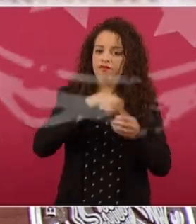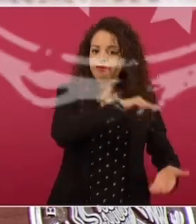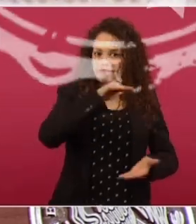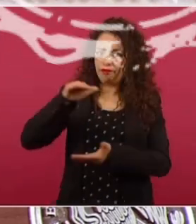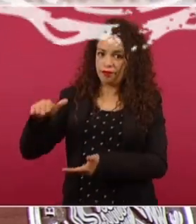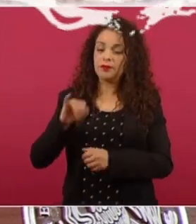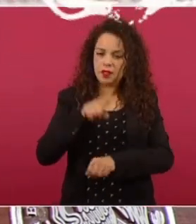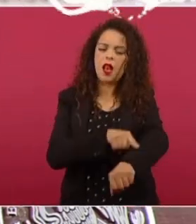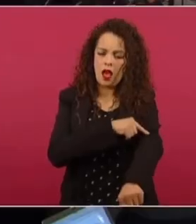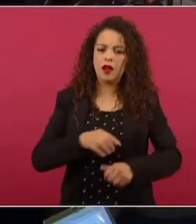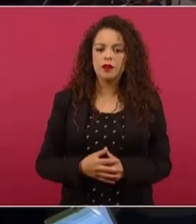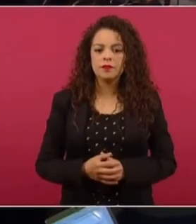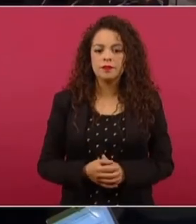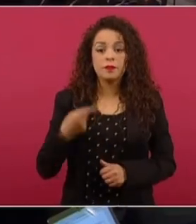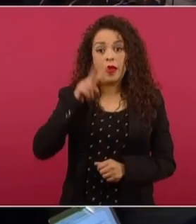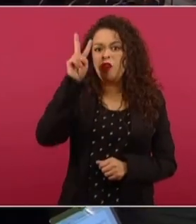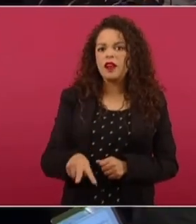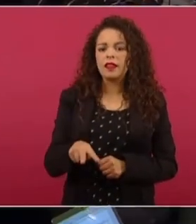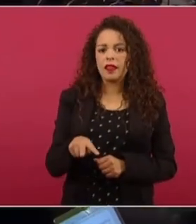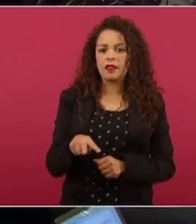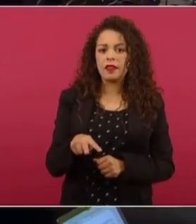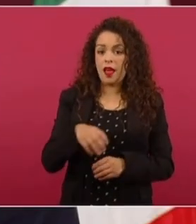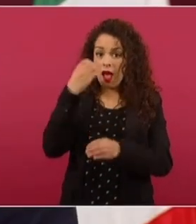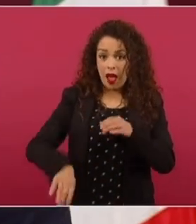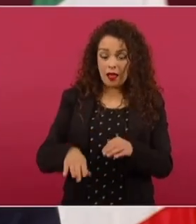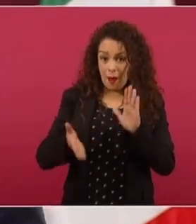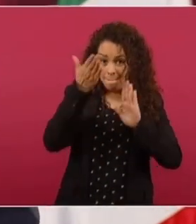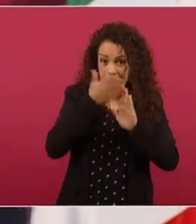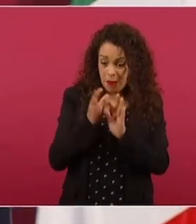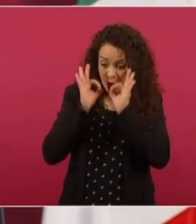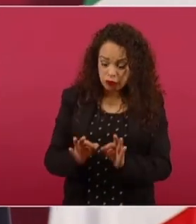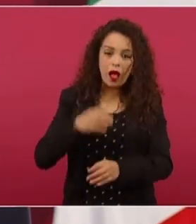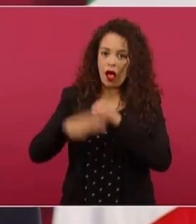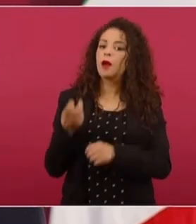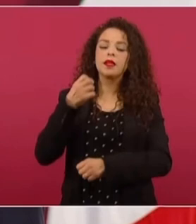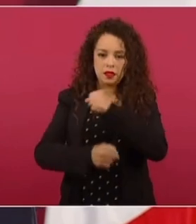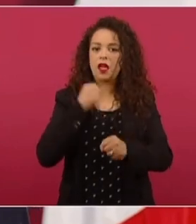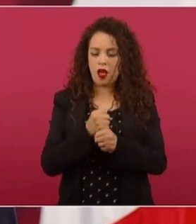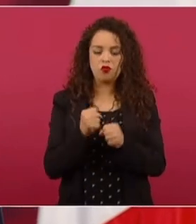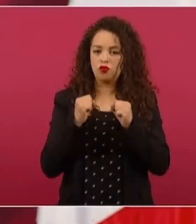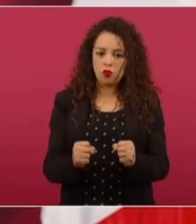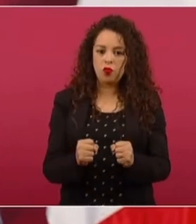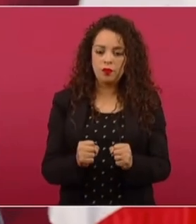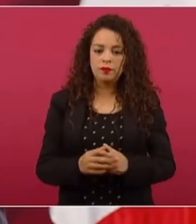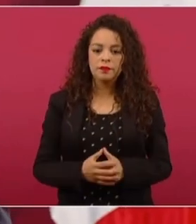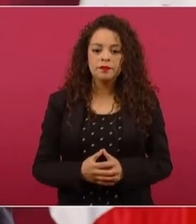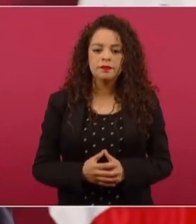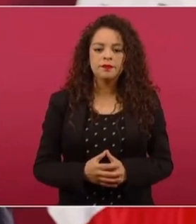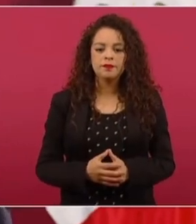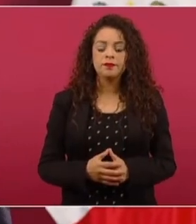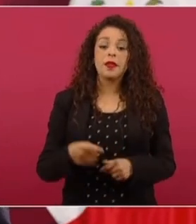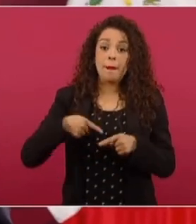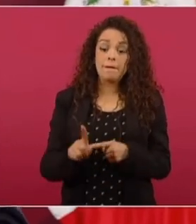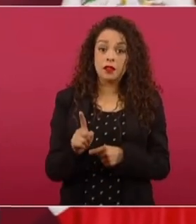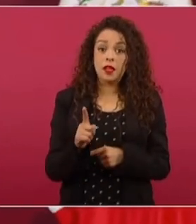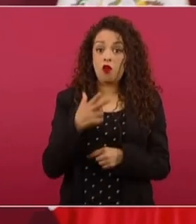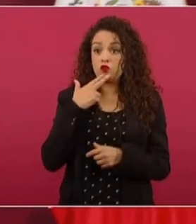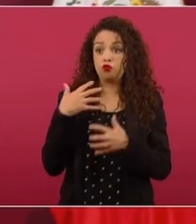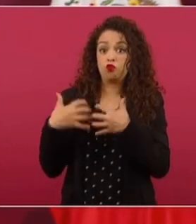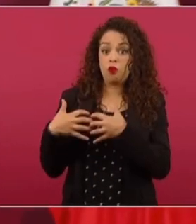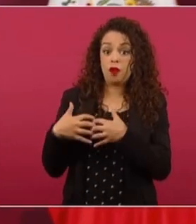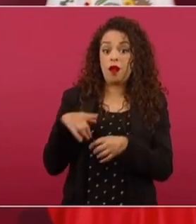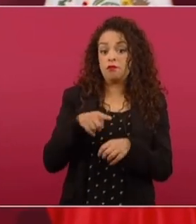Por la parte constructiva, sin duda, se termina este año y ya va a entrar a operar el equipo